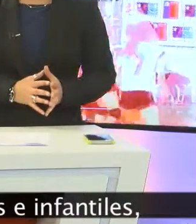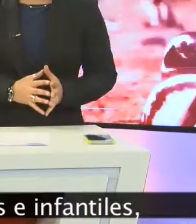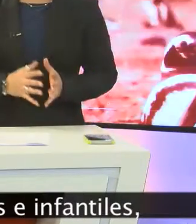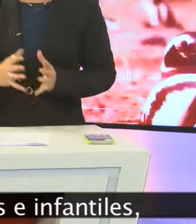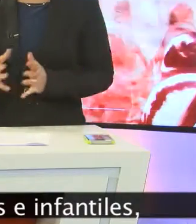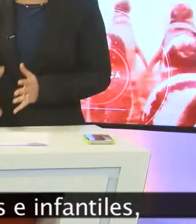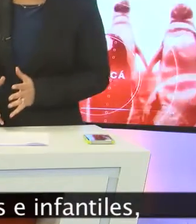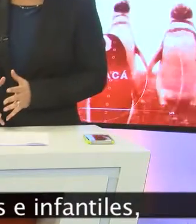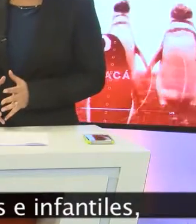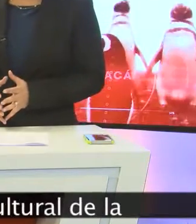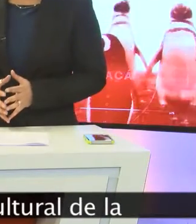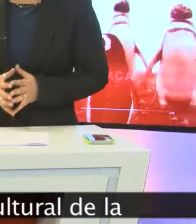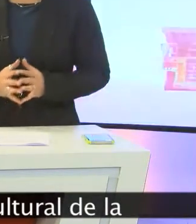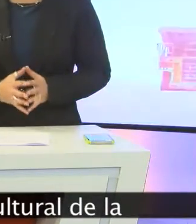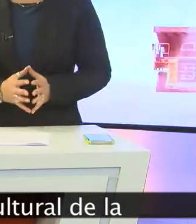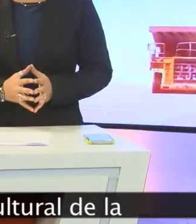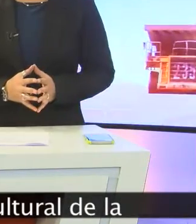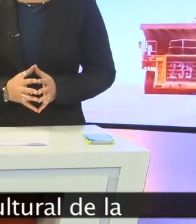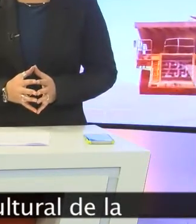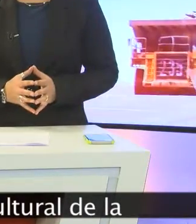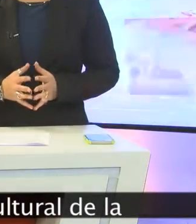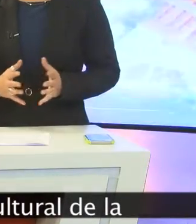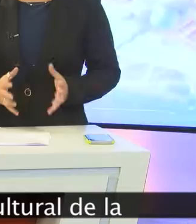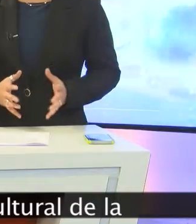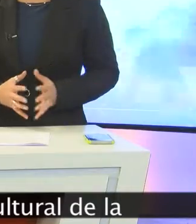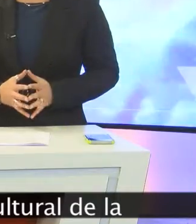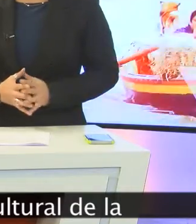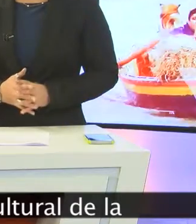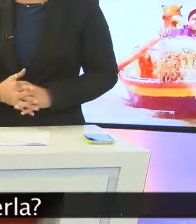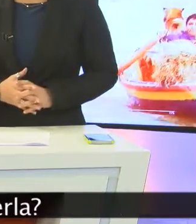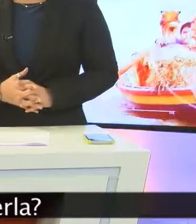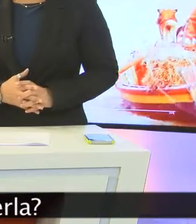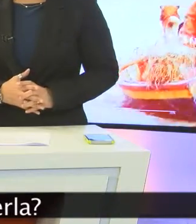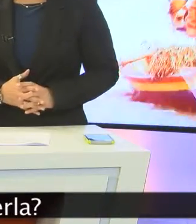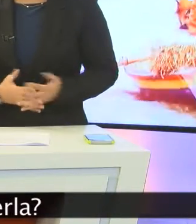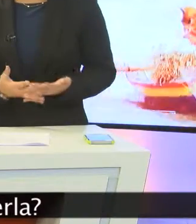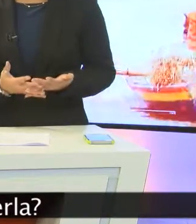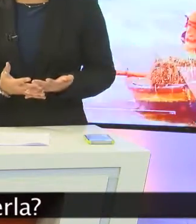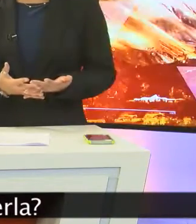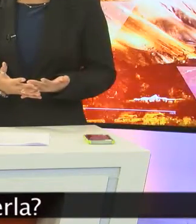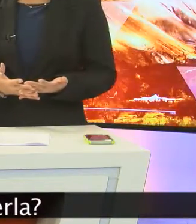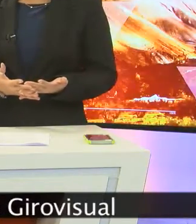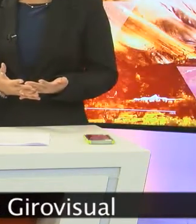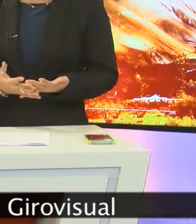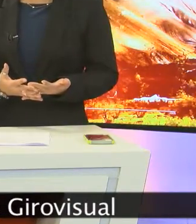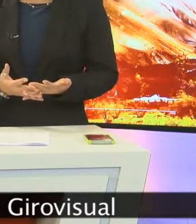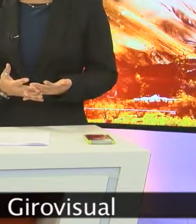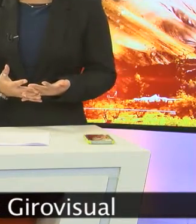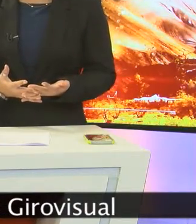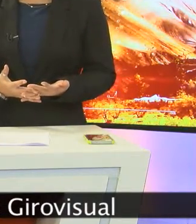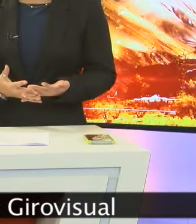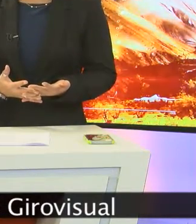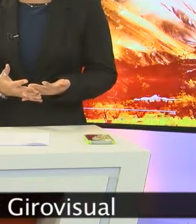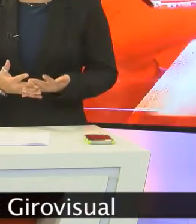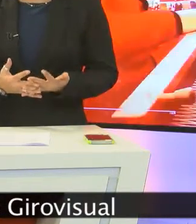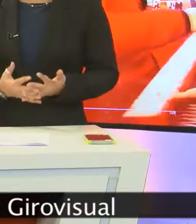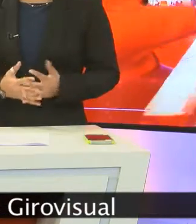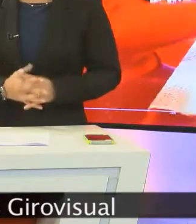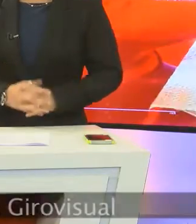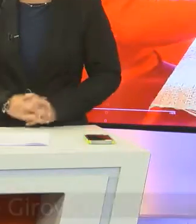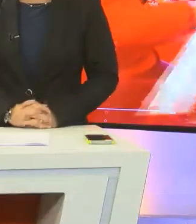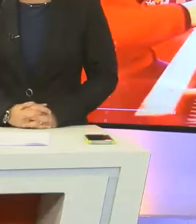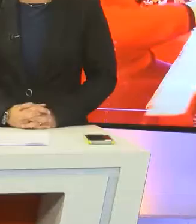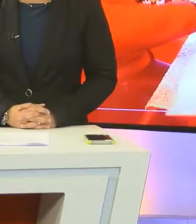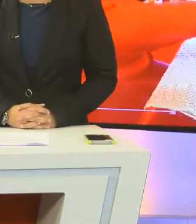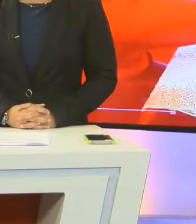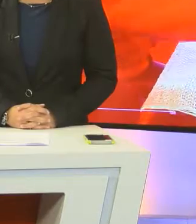Juveniles e Infantiles, el municipio y la agrupación cultural de la comuna. ¿Quiere conocerla? Se la mostramos en la nota de giro